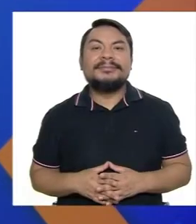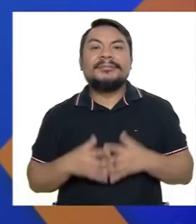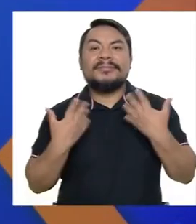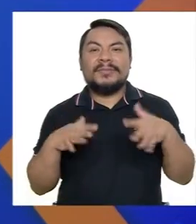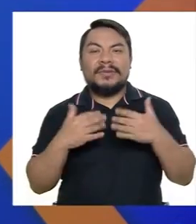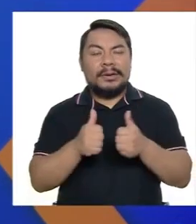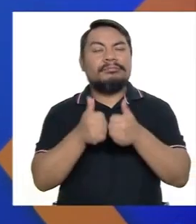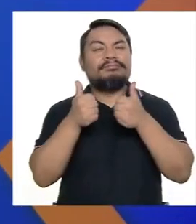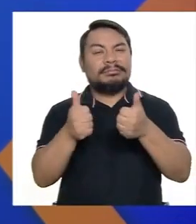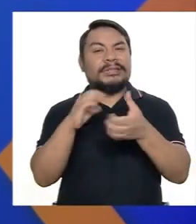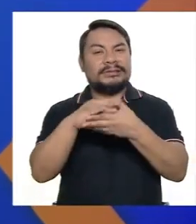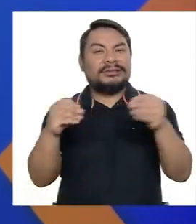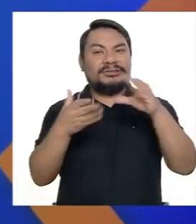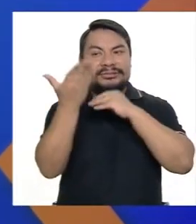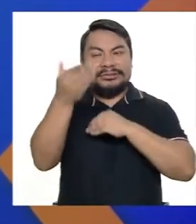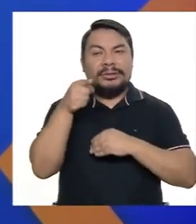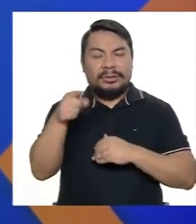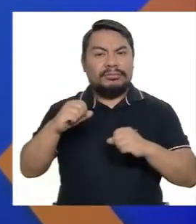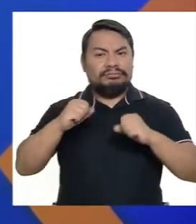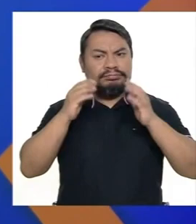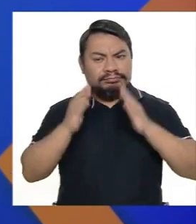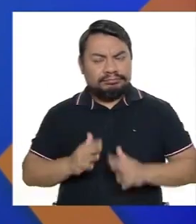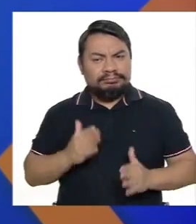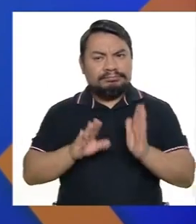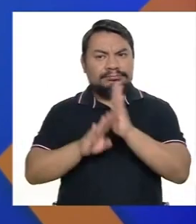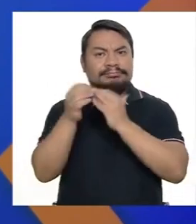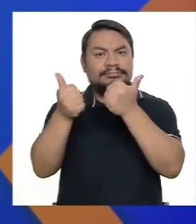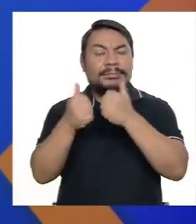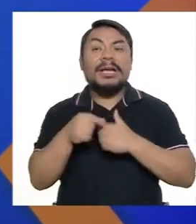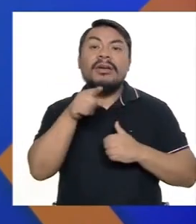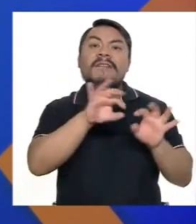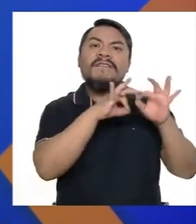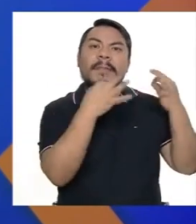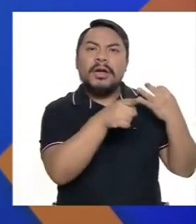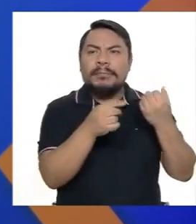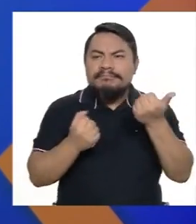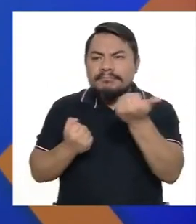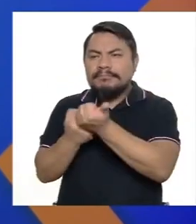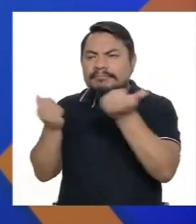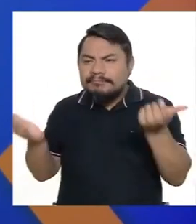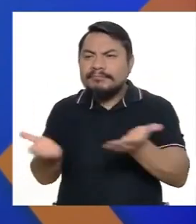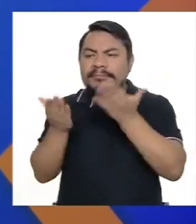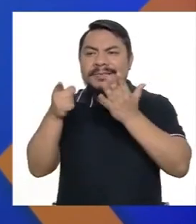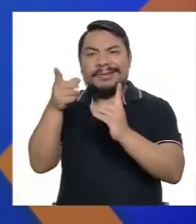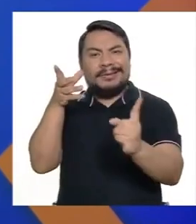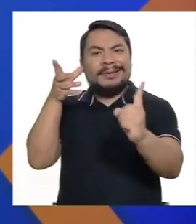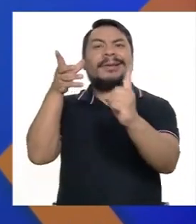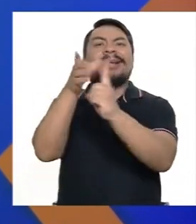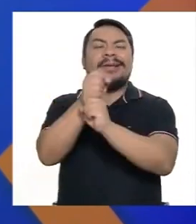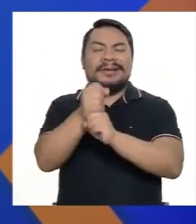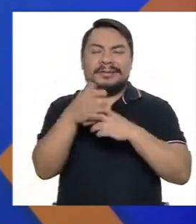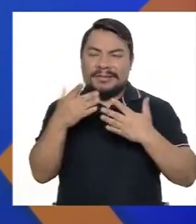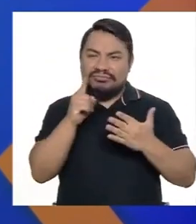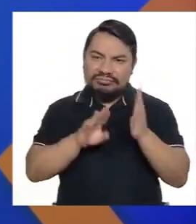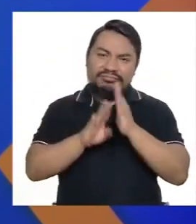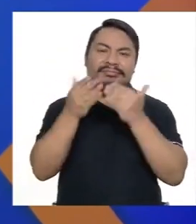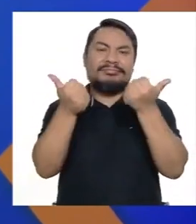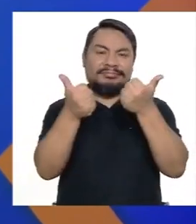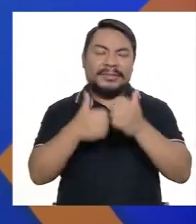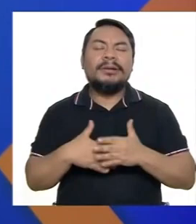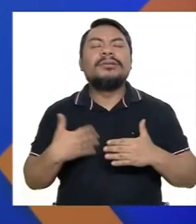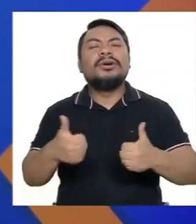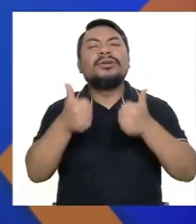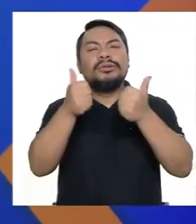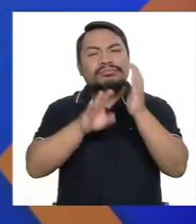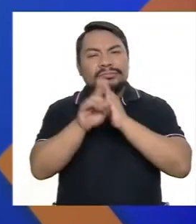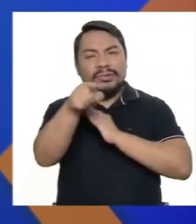Qué gran historia, un deportista tan destacado y una familia que lo ha apoyado para lograr ser quien es.